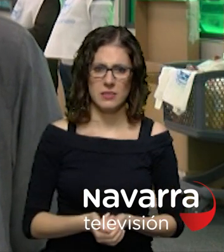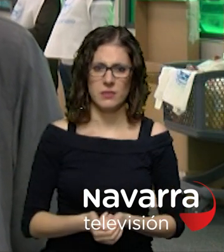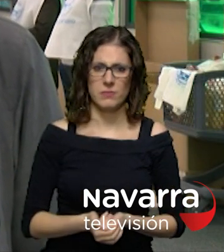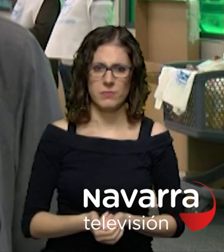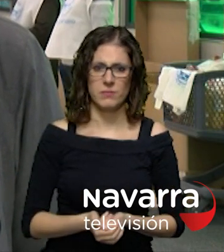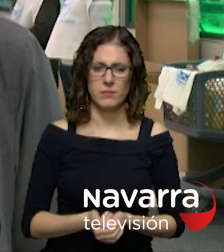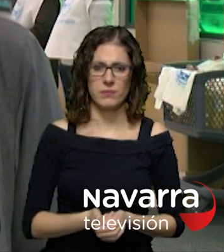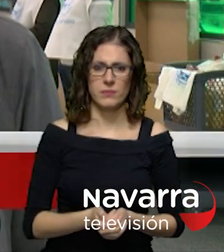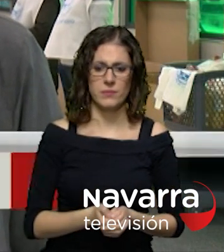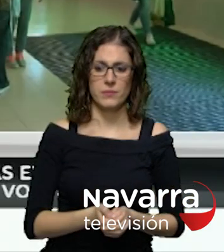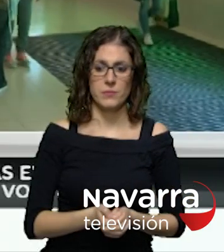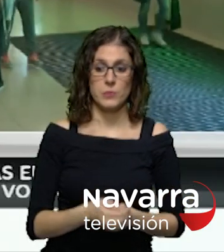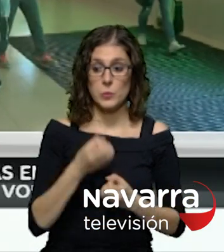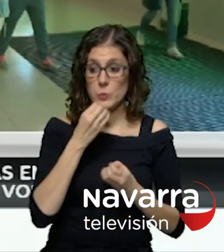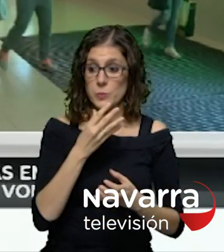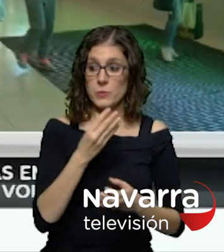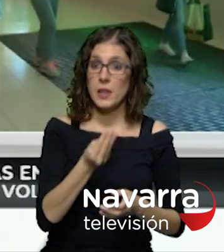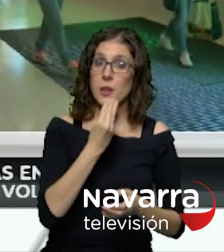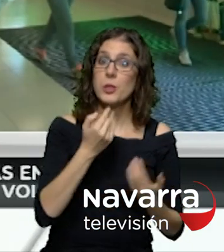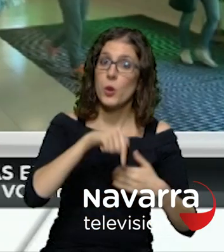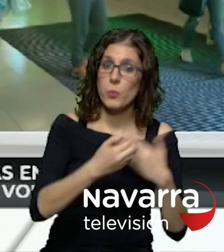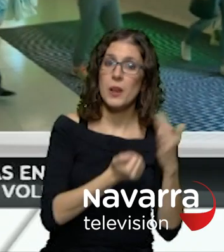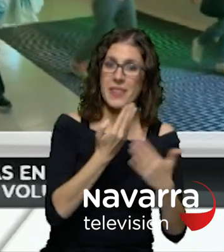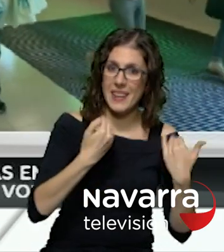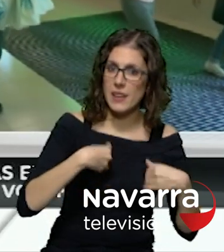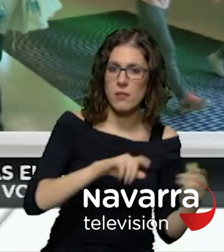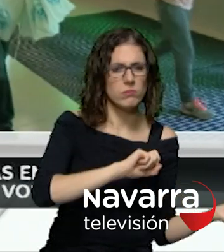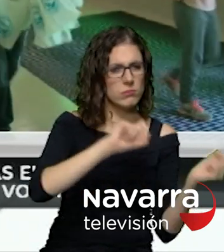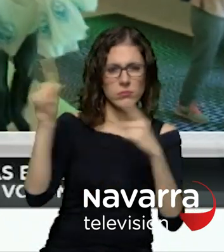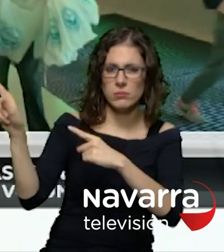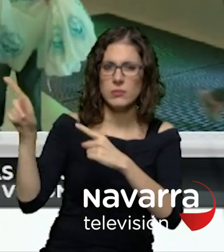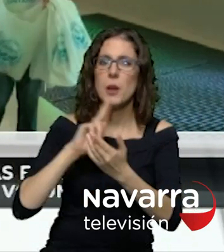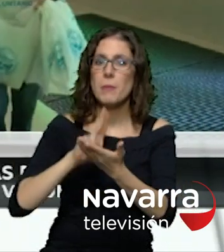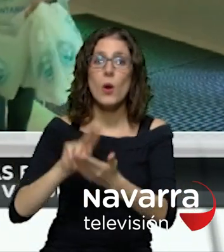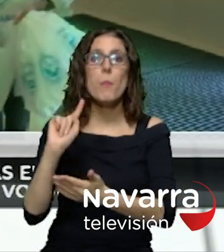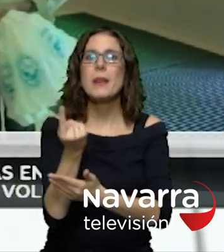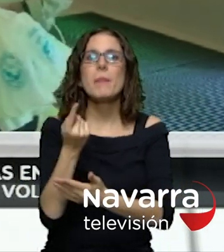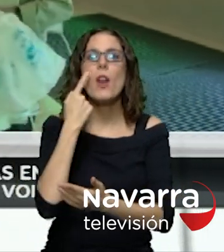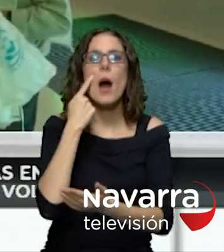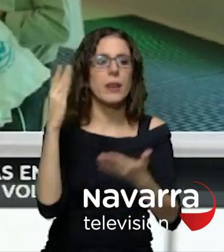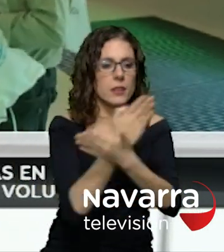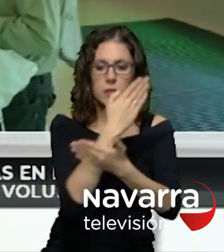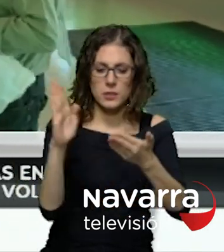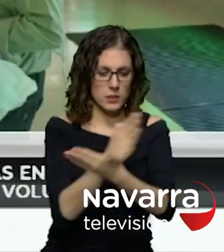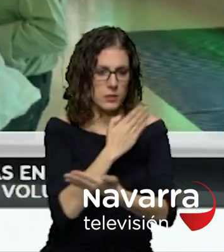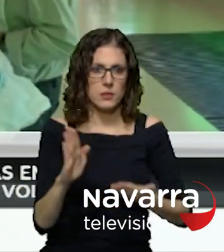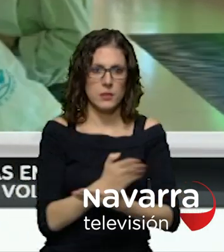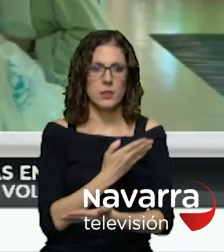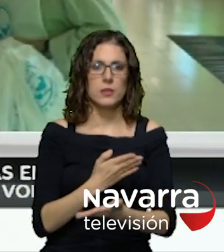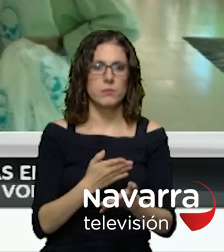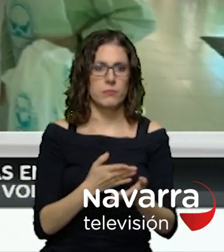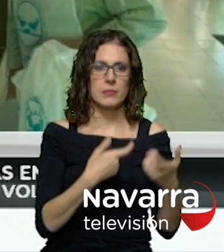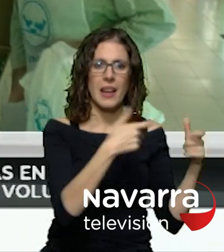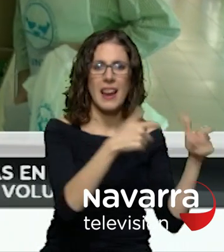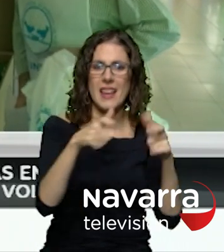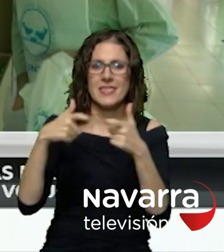bueno los alimentos han empezado ya entrar al banco esta mañana y lo que se hace primeramente es clasificarlos entonces a base de personal sobre todo